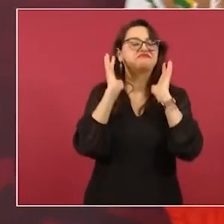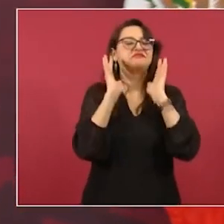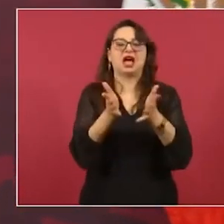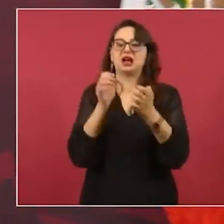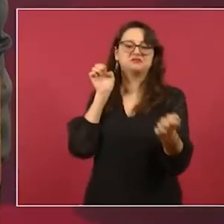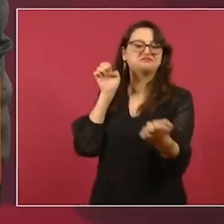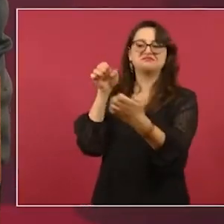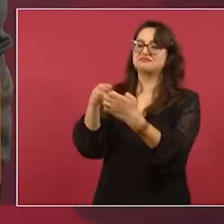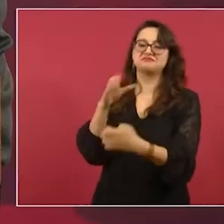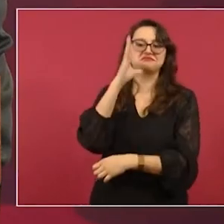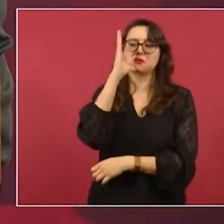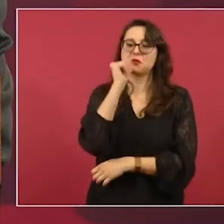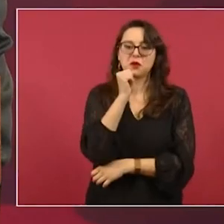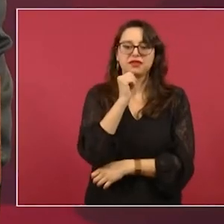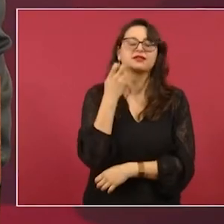Por es lo más importante.